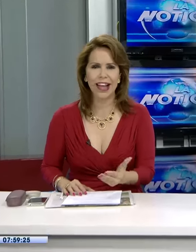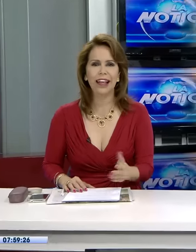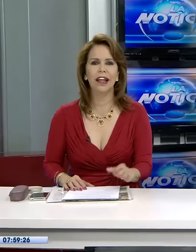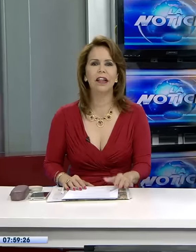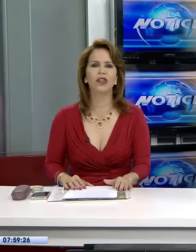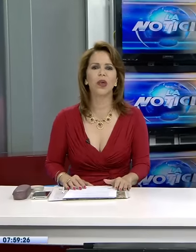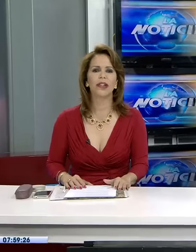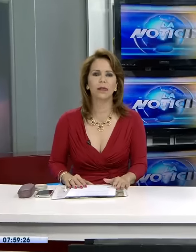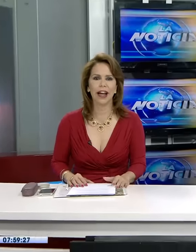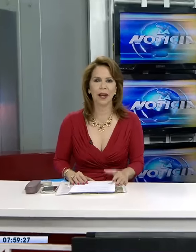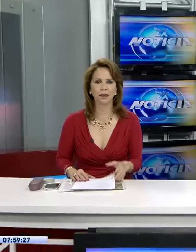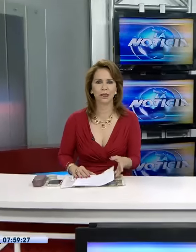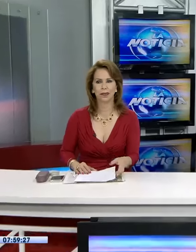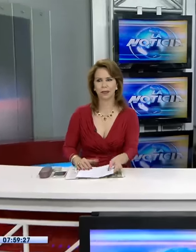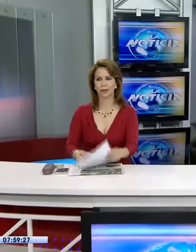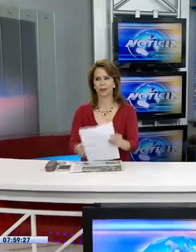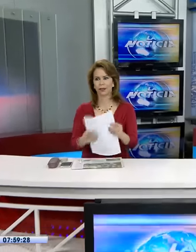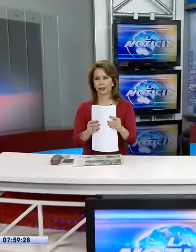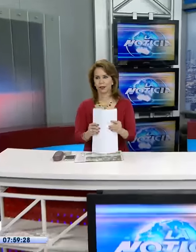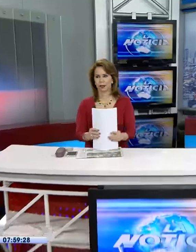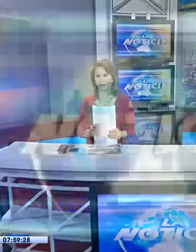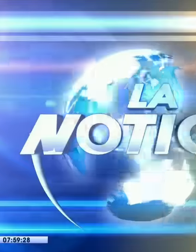excelente inicio de semana. Gracias.